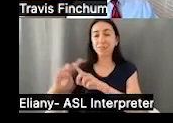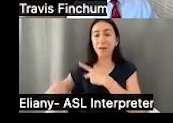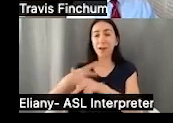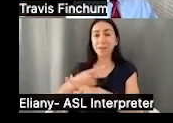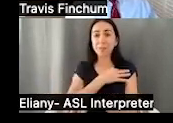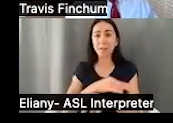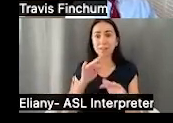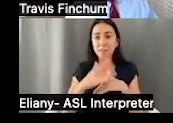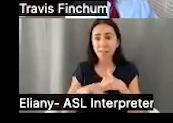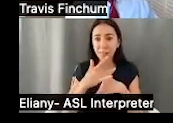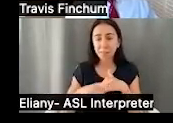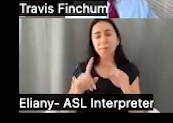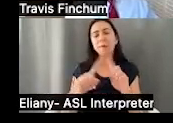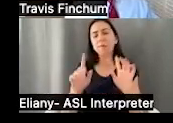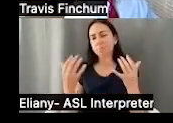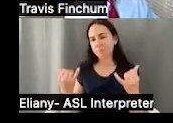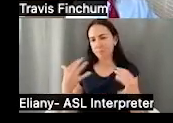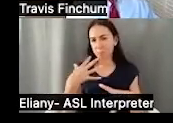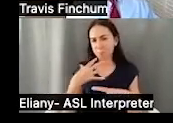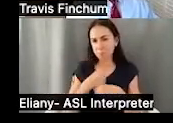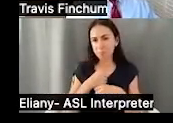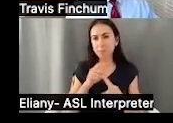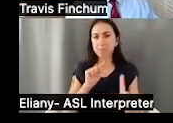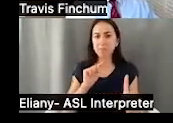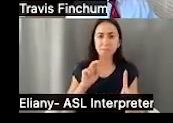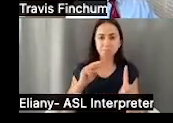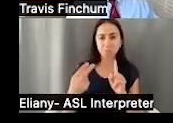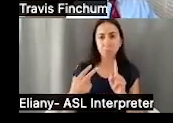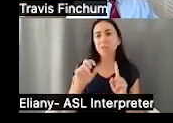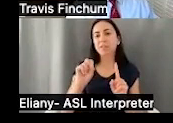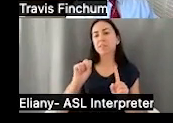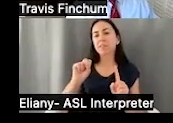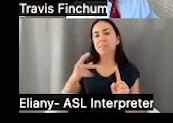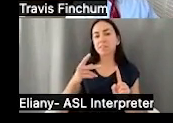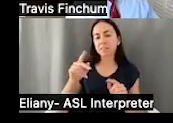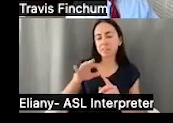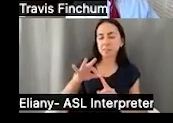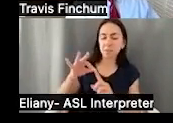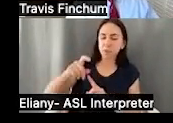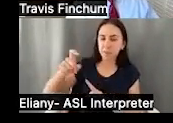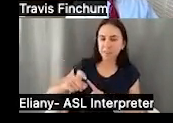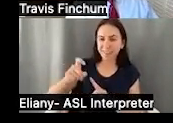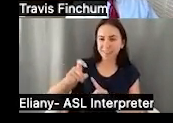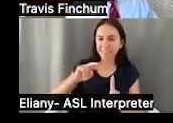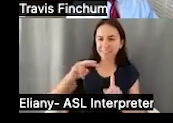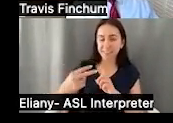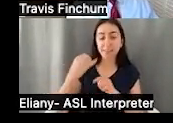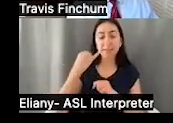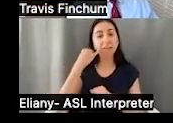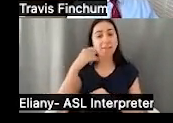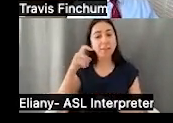programa hablando acerca de las diferencias disponibles. Pero antes que nada voy a hablarles acerca del fideicomiso de necesidades especiales.